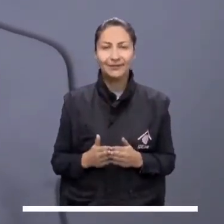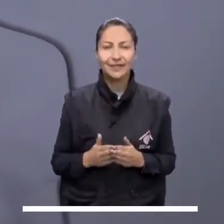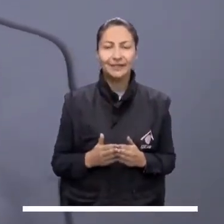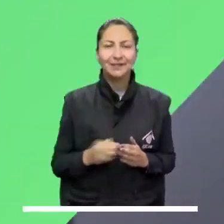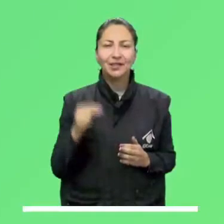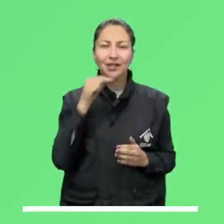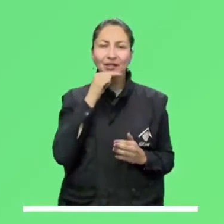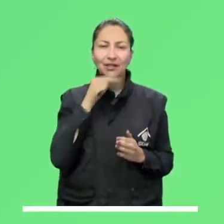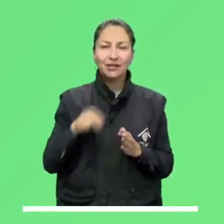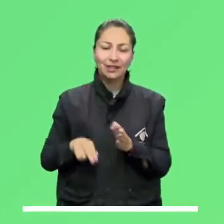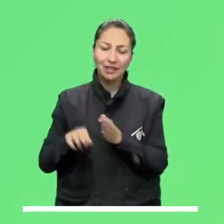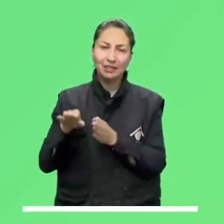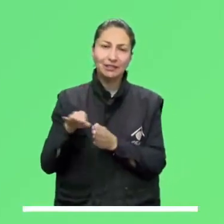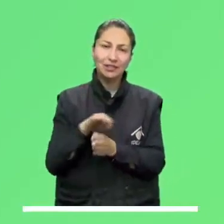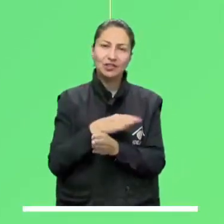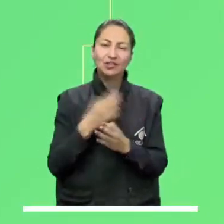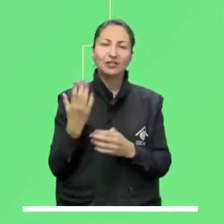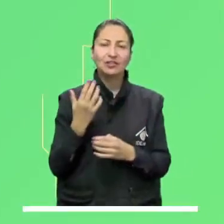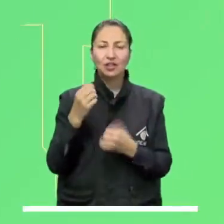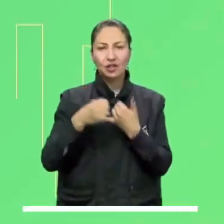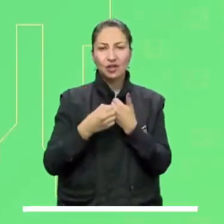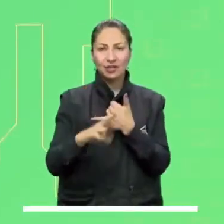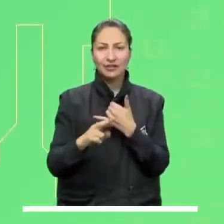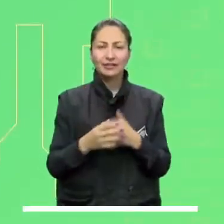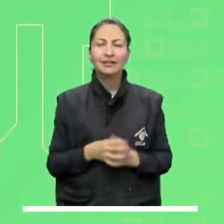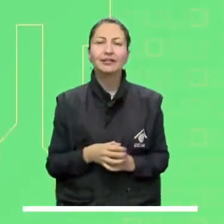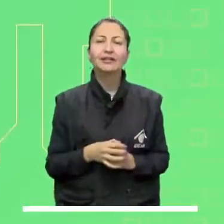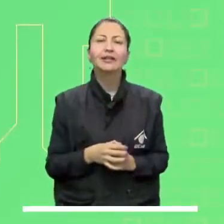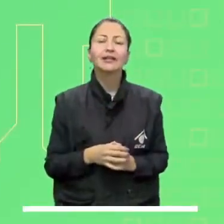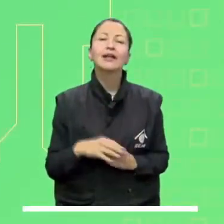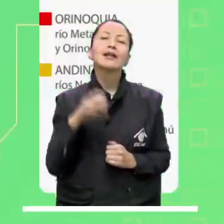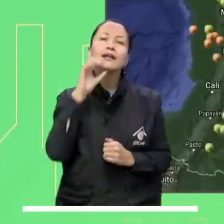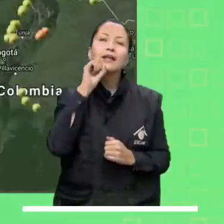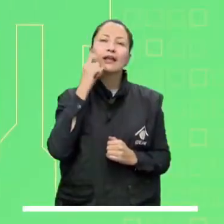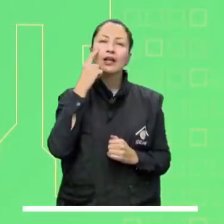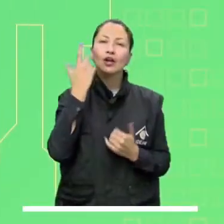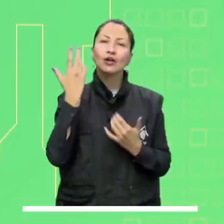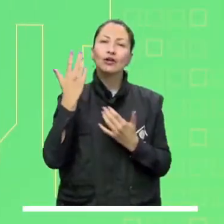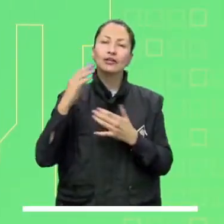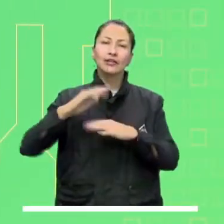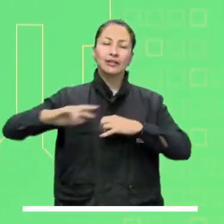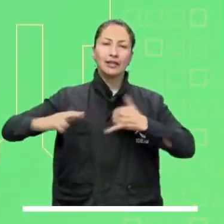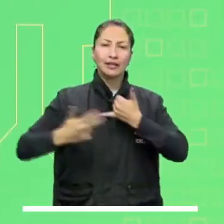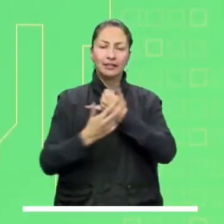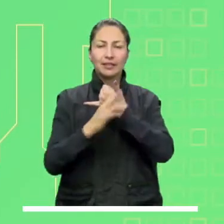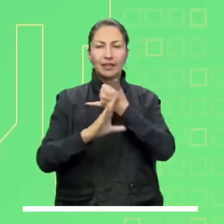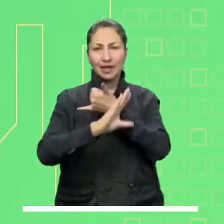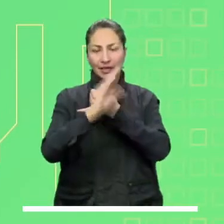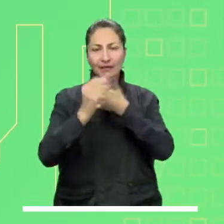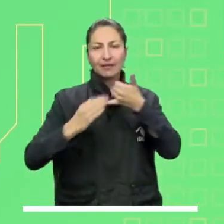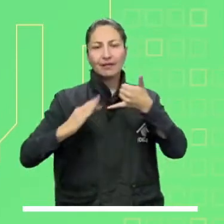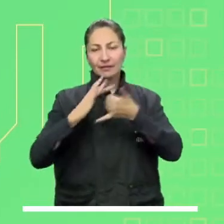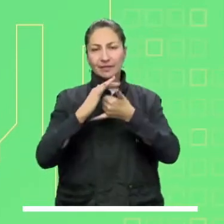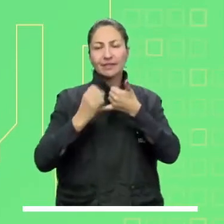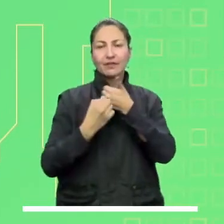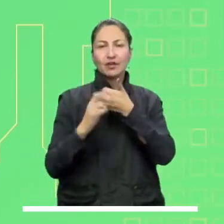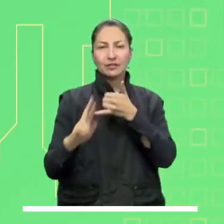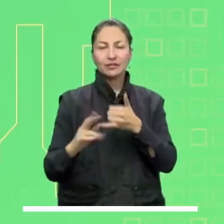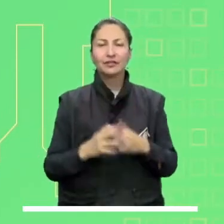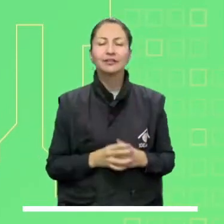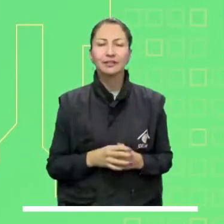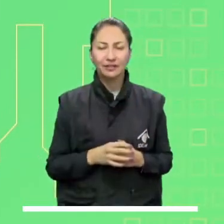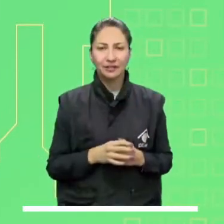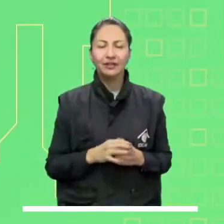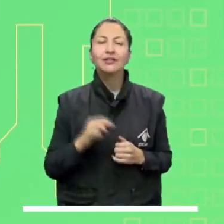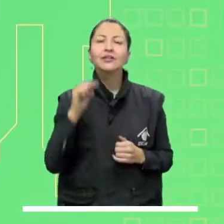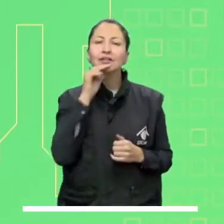Mucha atención a las principales alertas a nivel nacional. Alerta roja por desbordamientos en ríos de la Orinoquía. Alerta